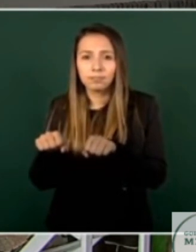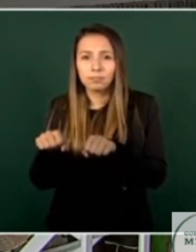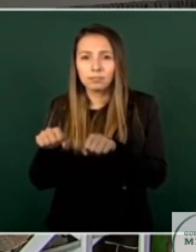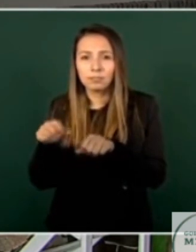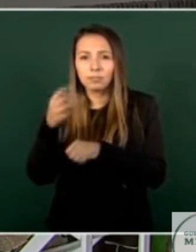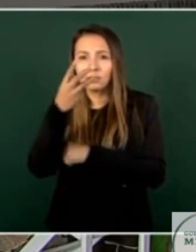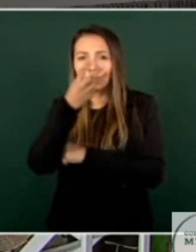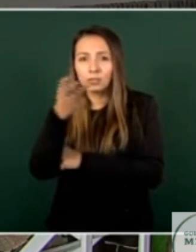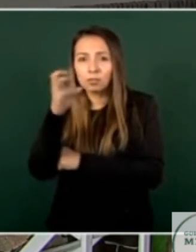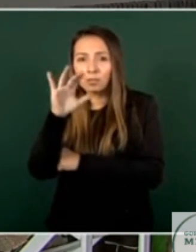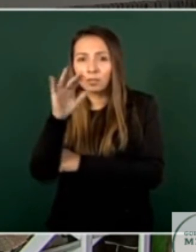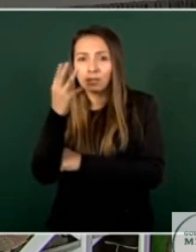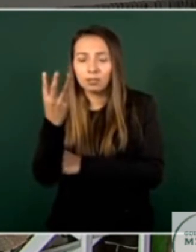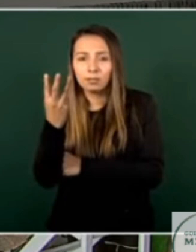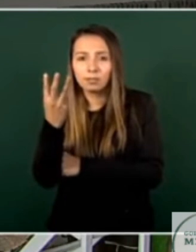353